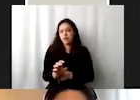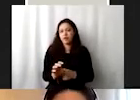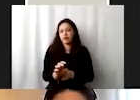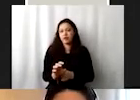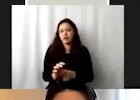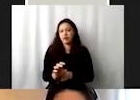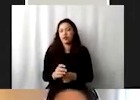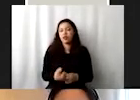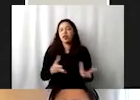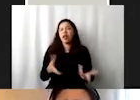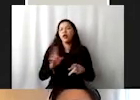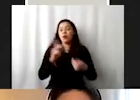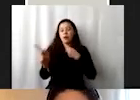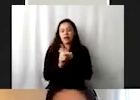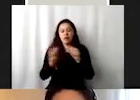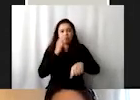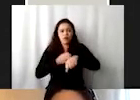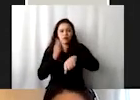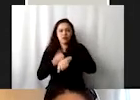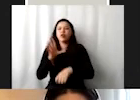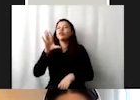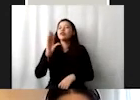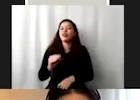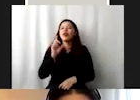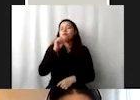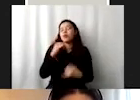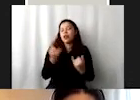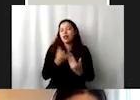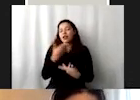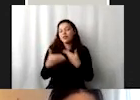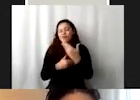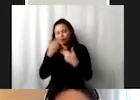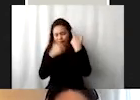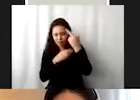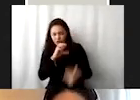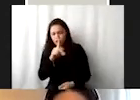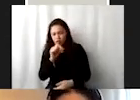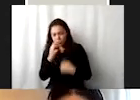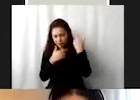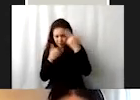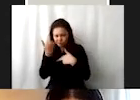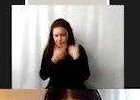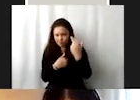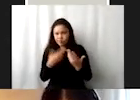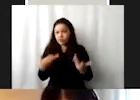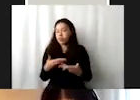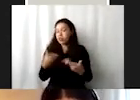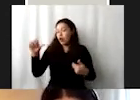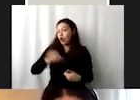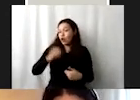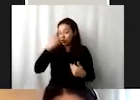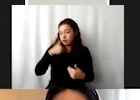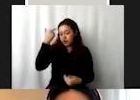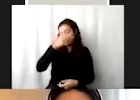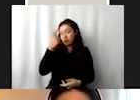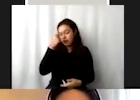o que castigara a los países, pues, que sí hubiera un proceso de revisión de los ODS. Esto no lo alcanzamos a cubrir el día de hoy, los procesos de